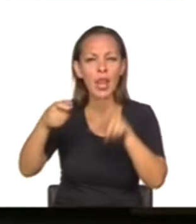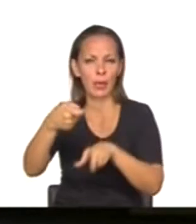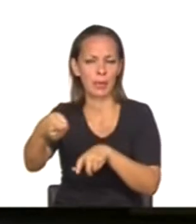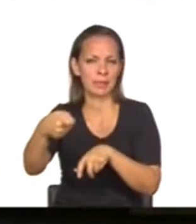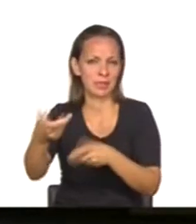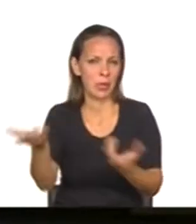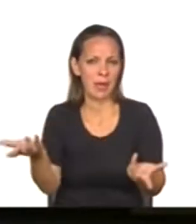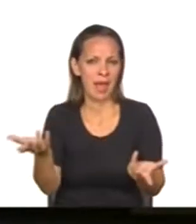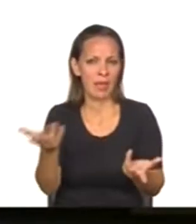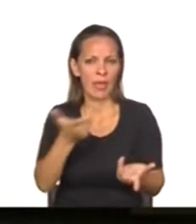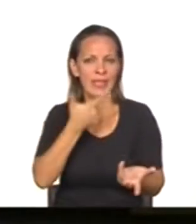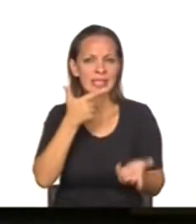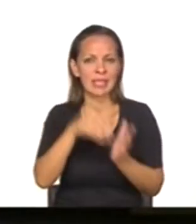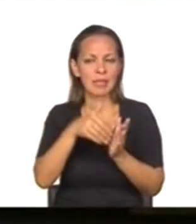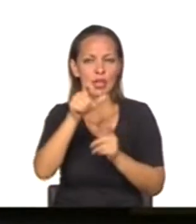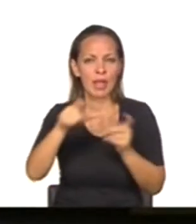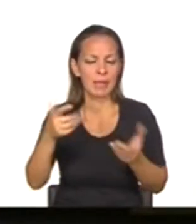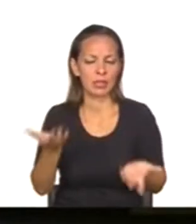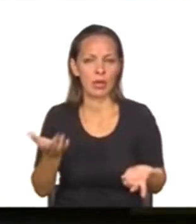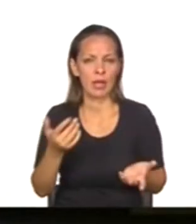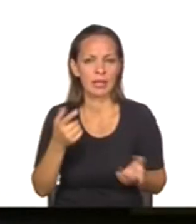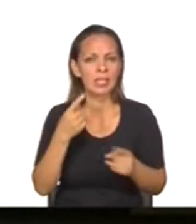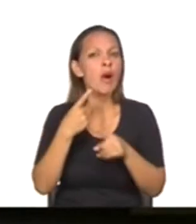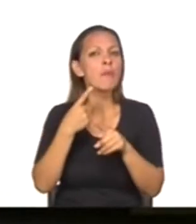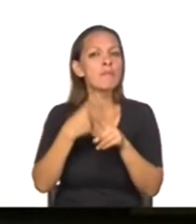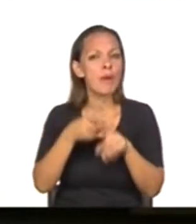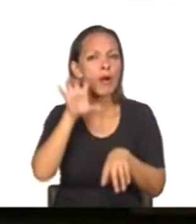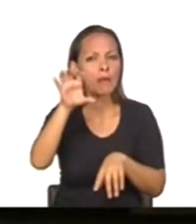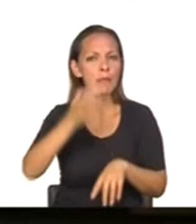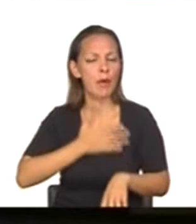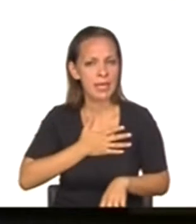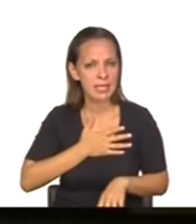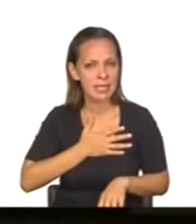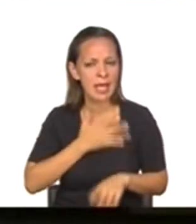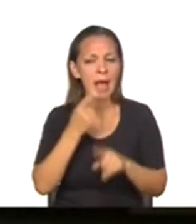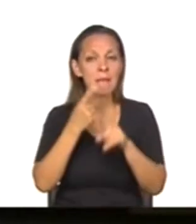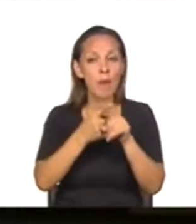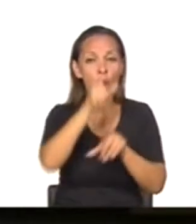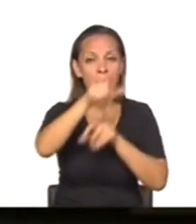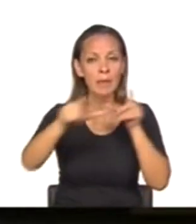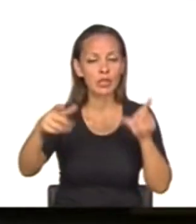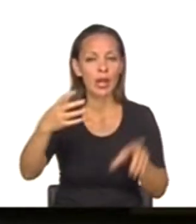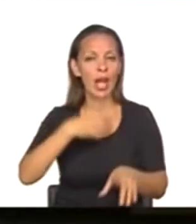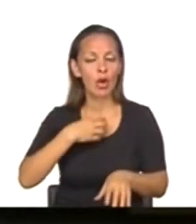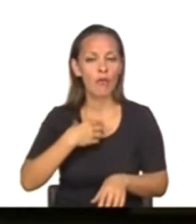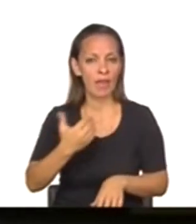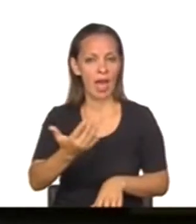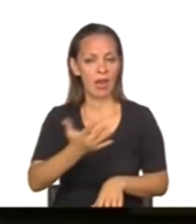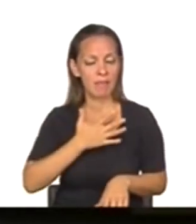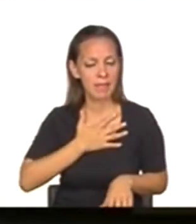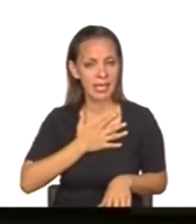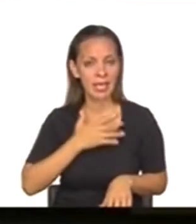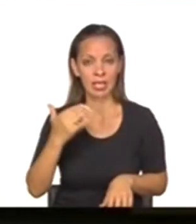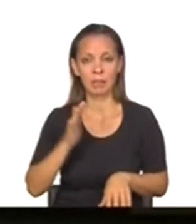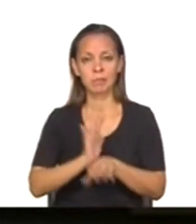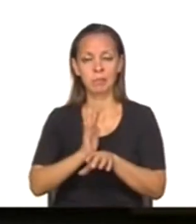17 millones de personas, por mi provincia y por aquellos que confiaron en su momento en que iba a